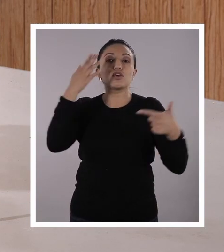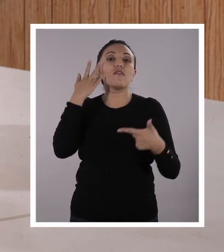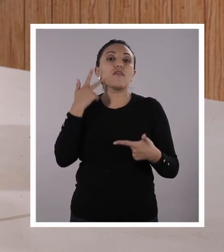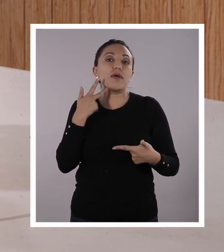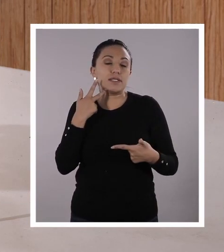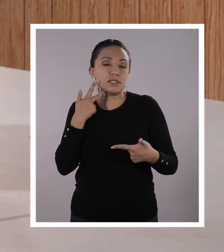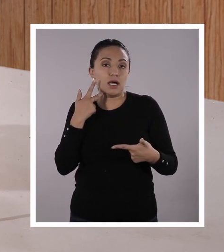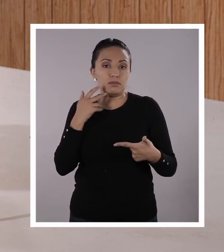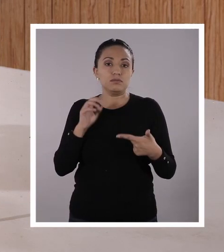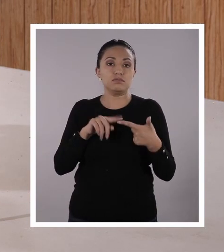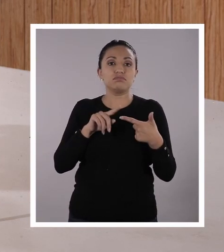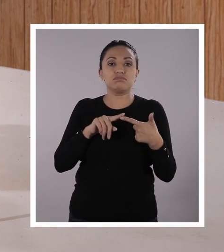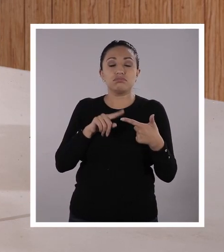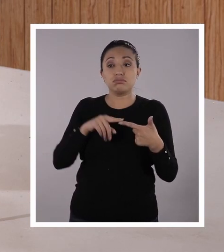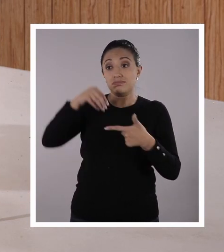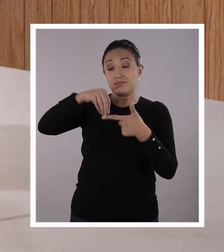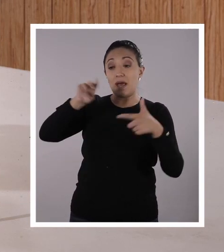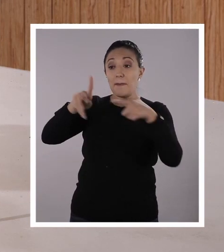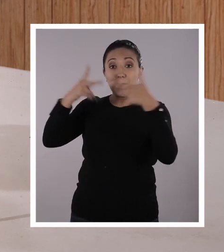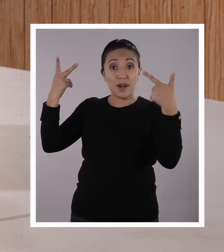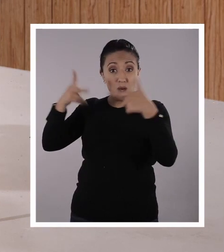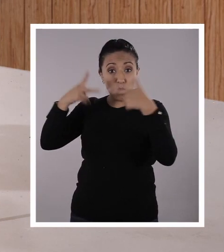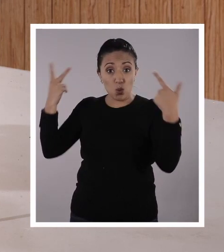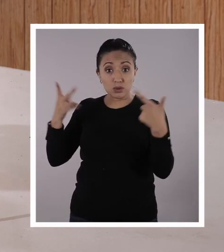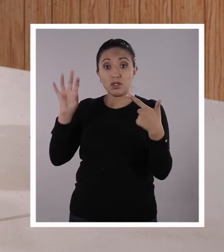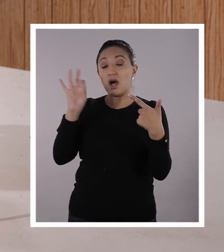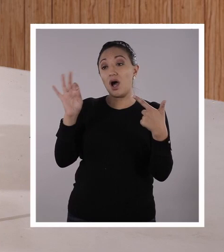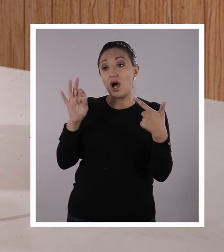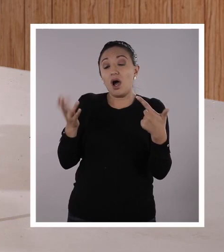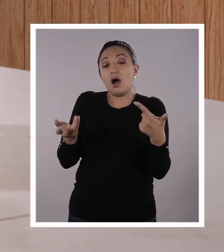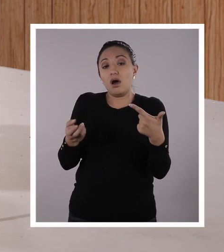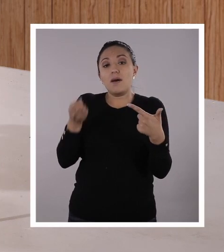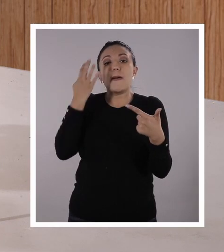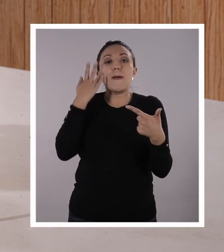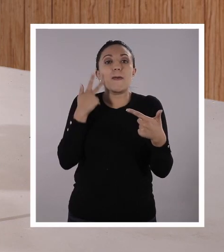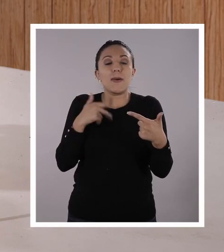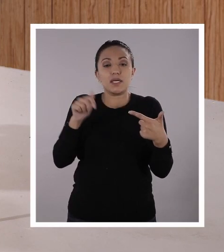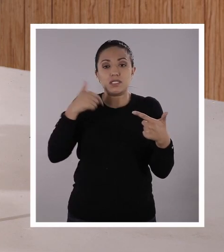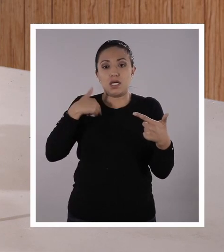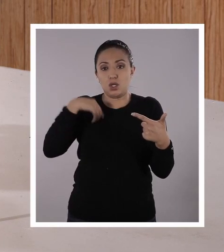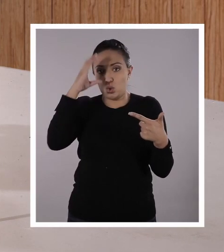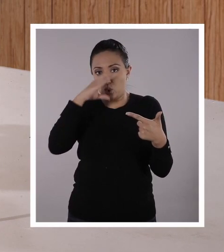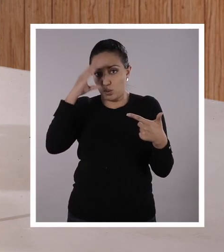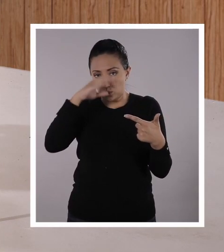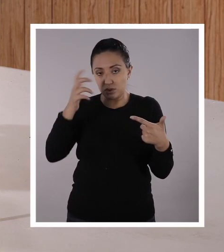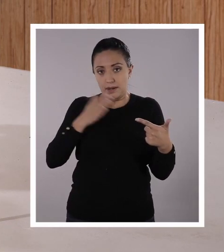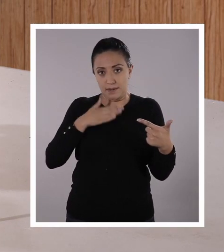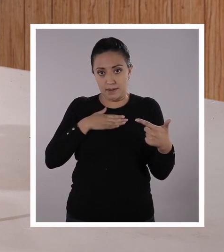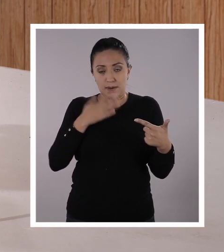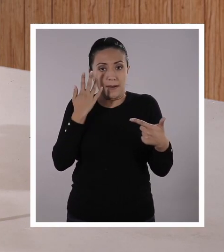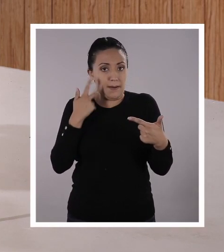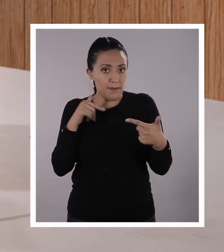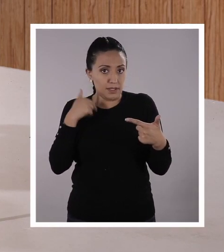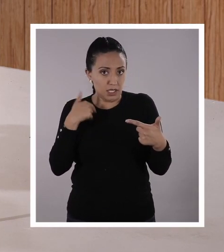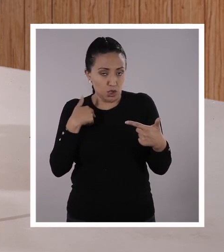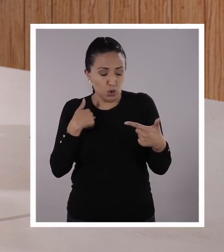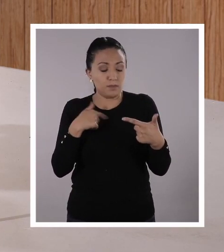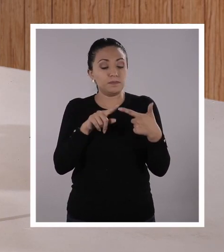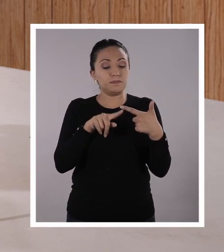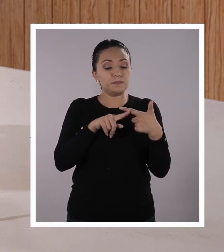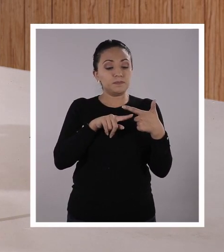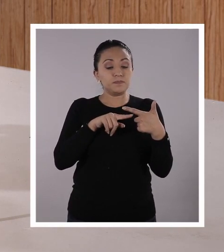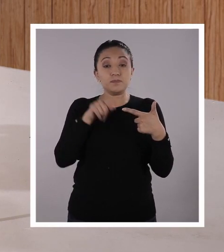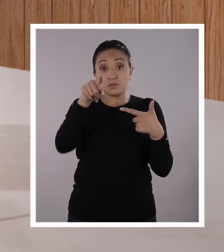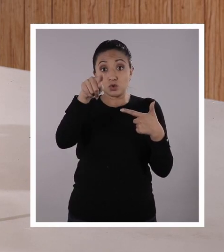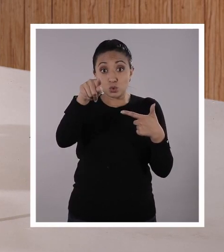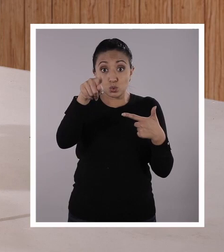en la fecha, si es que está dentro de estos bancos de información, la fecha en la que tú le buscaste, ¿no es cierto? En la que tú bajaste la información. Así es.